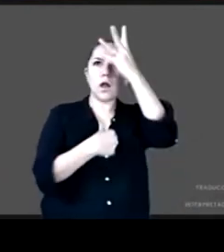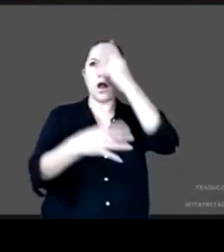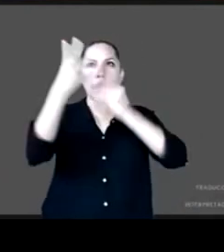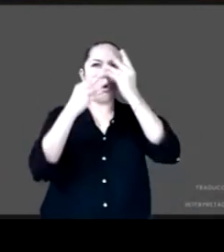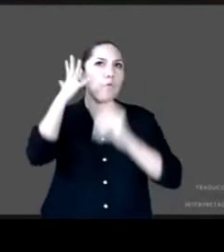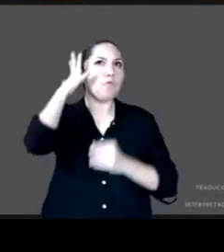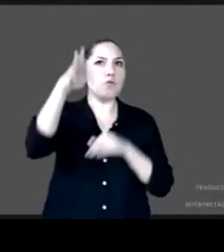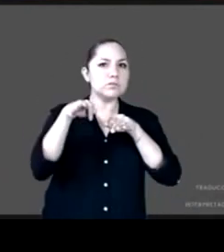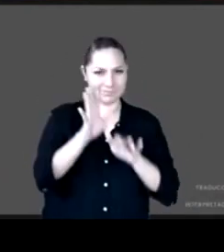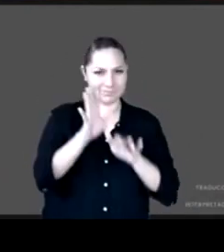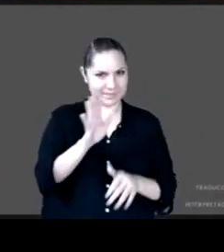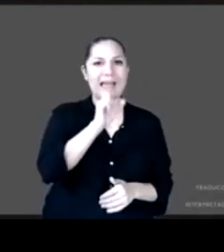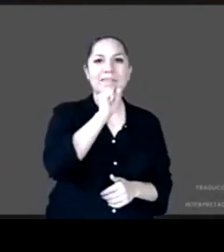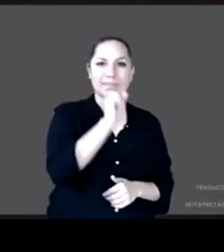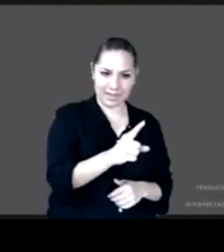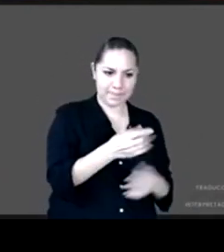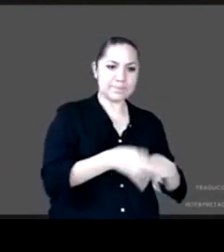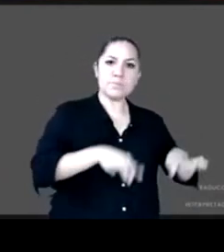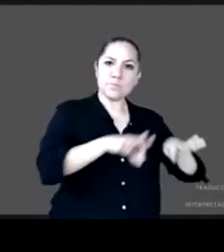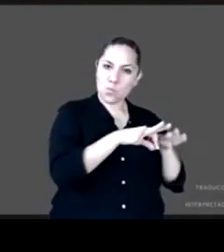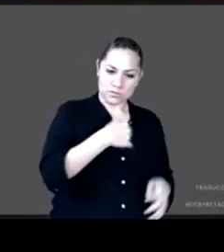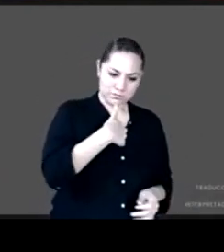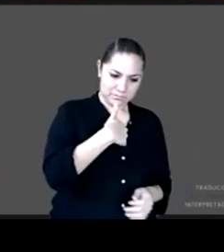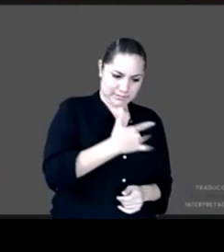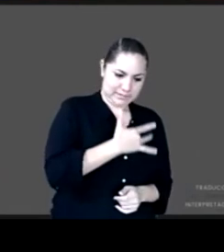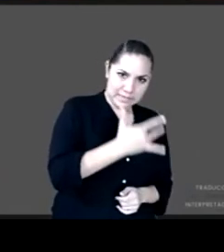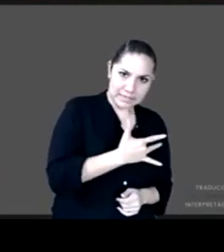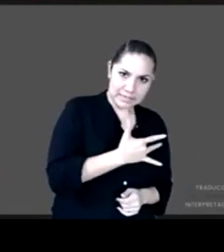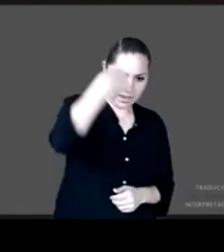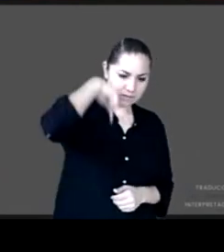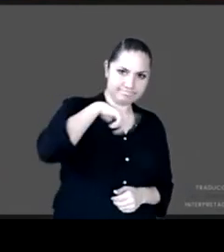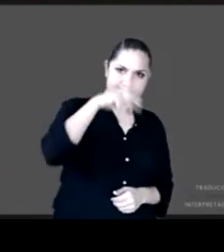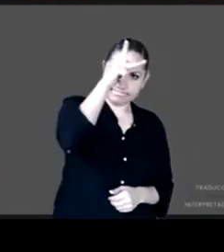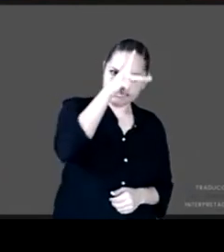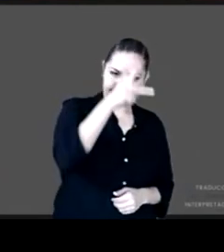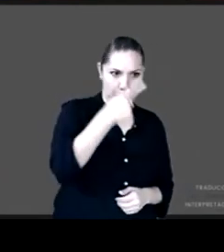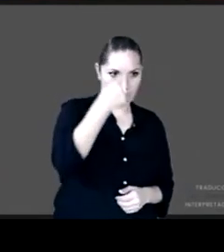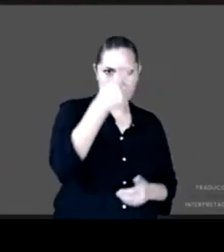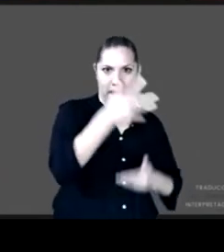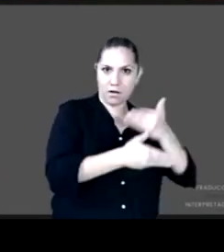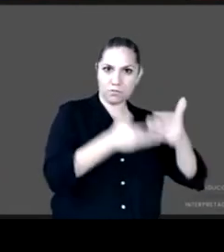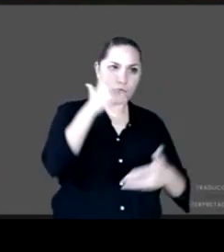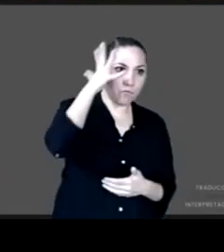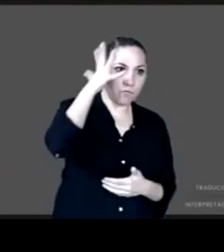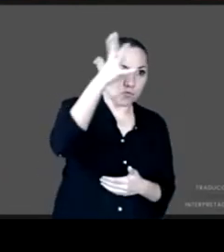que requieren para enfrentar el futuro que se viene gracias